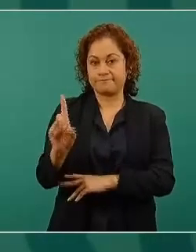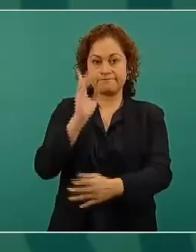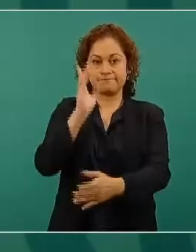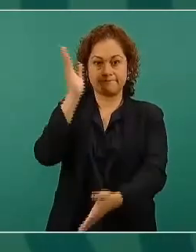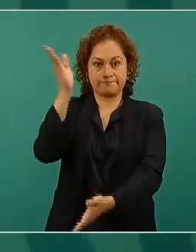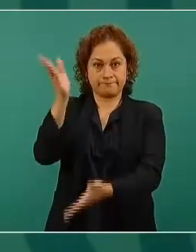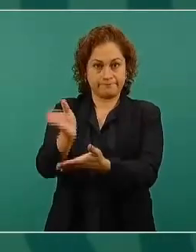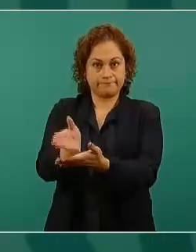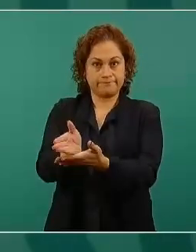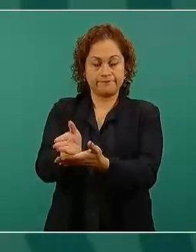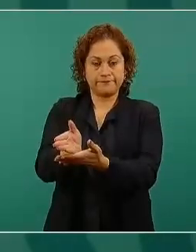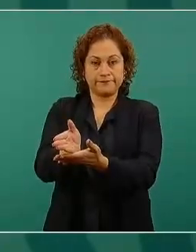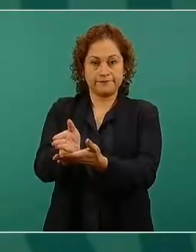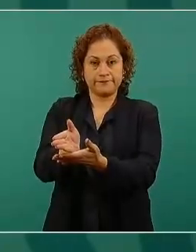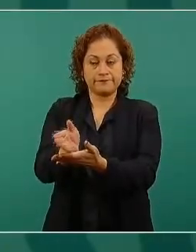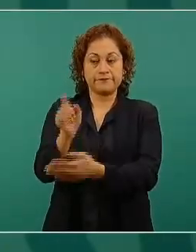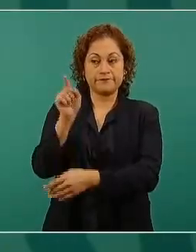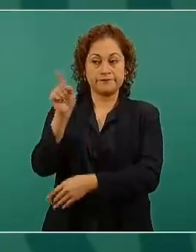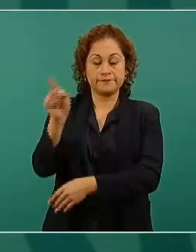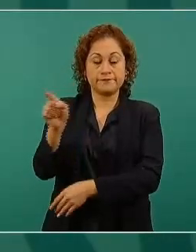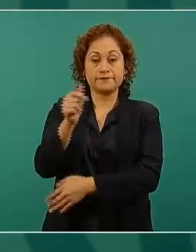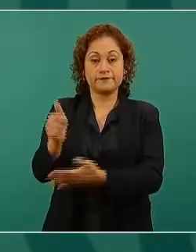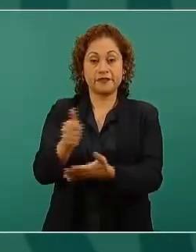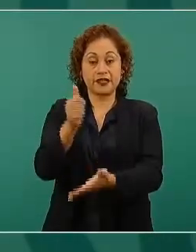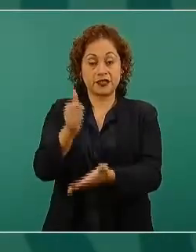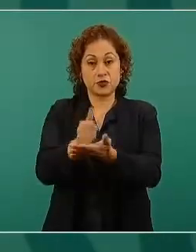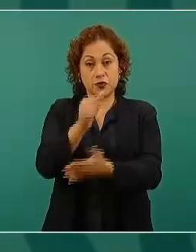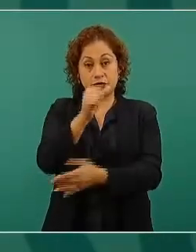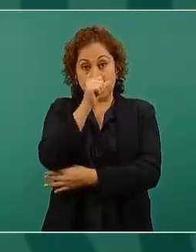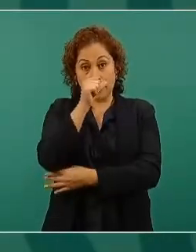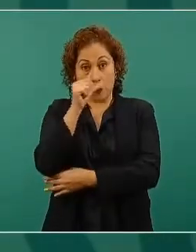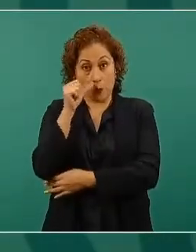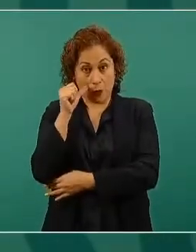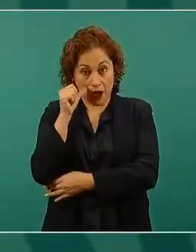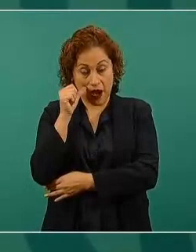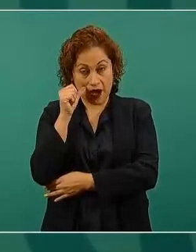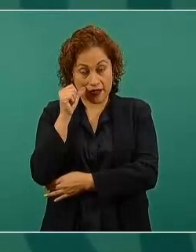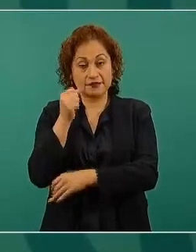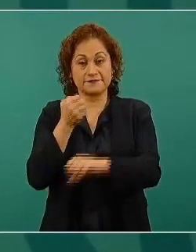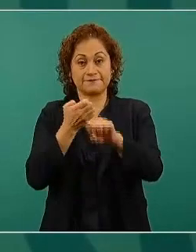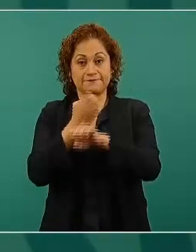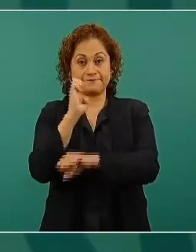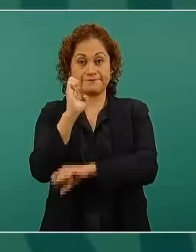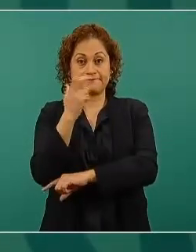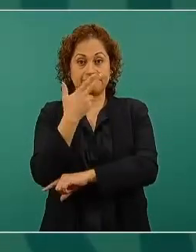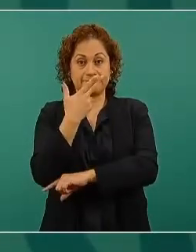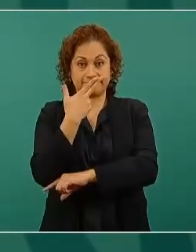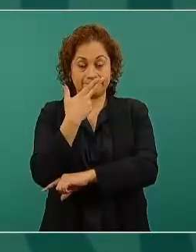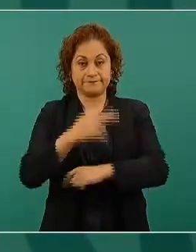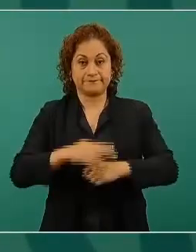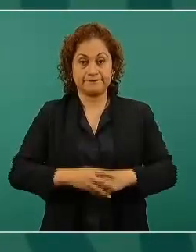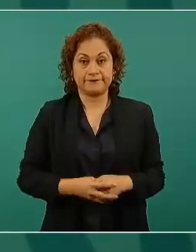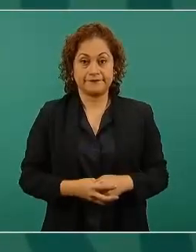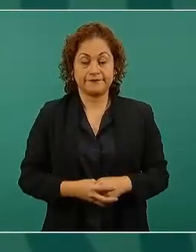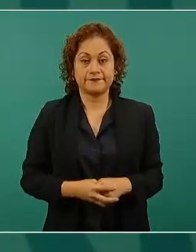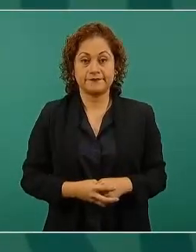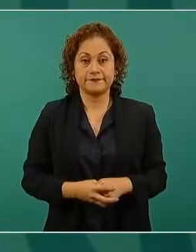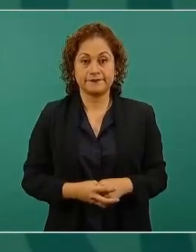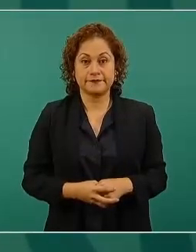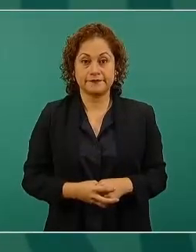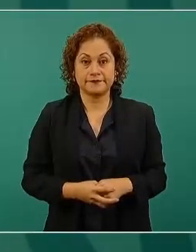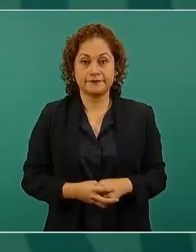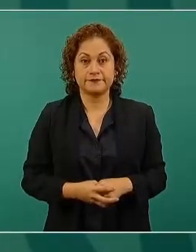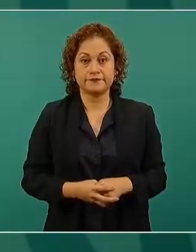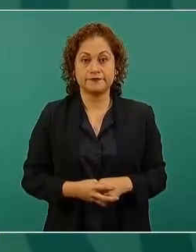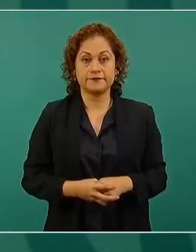en Ciudad Juárez, en Chihuahua. Y mañana vamos a